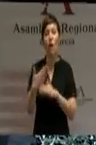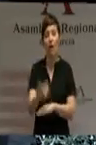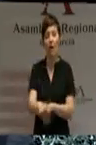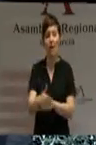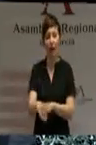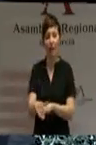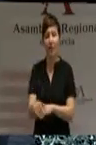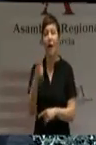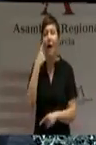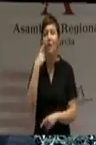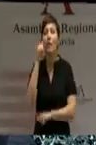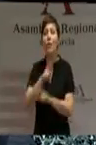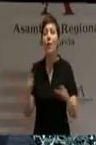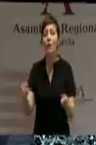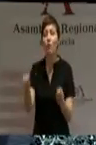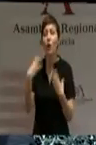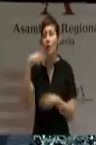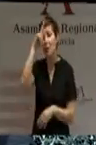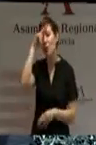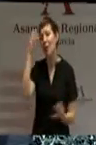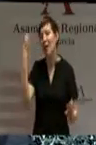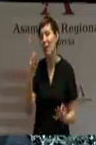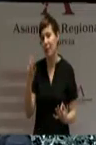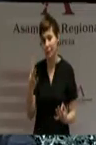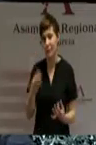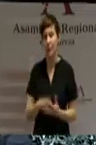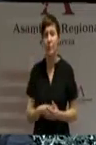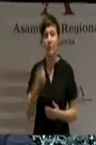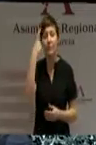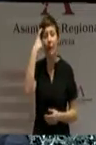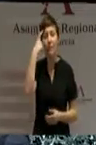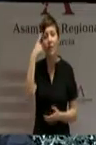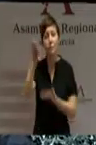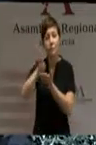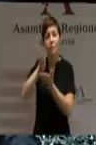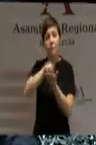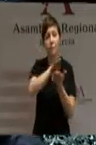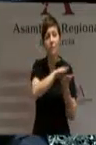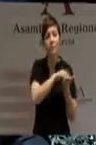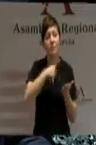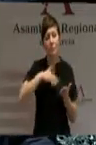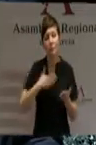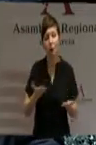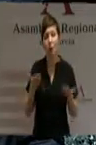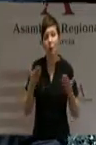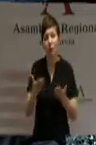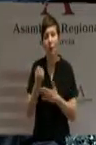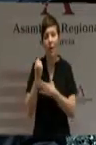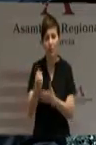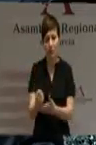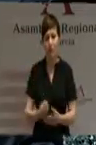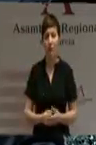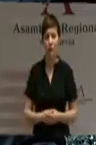contarnos qué les preocupa y saber qué les vamos a ayudar. Y eso,